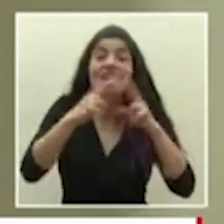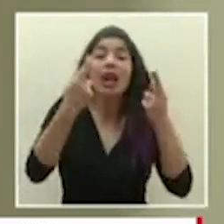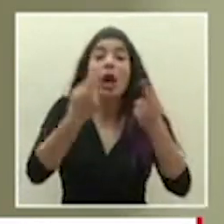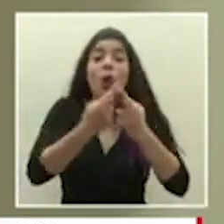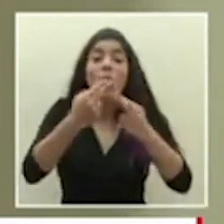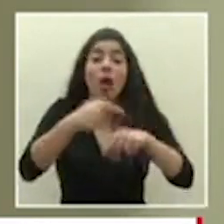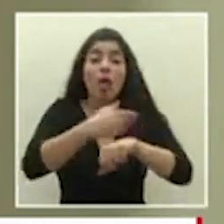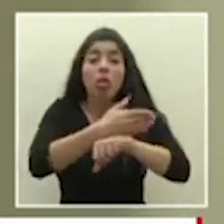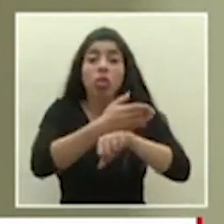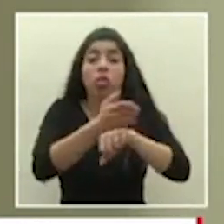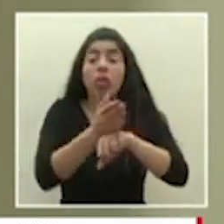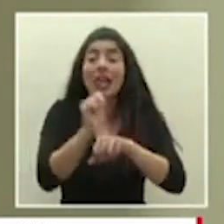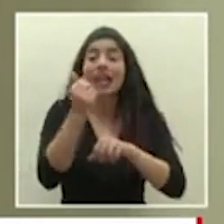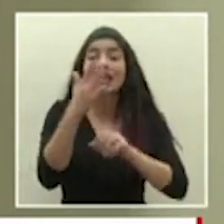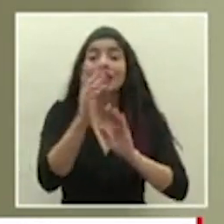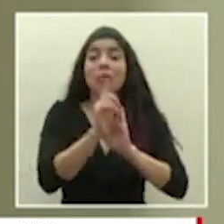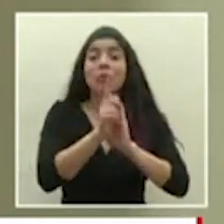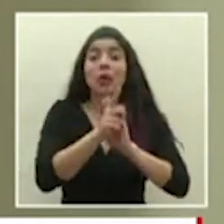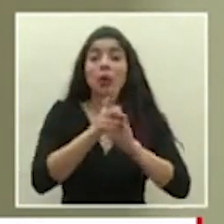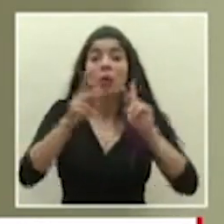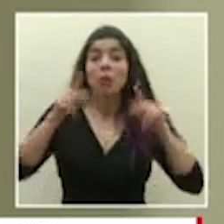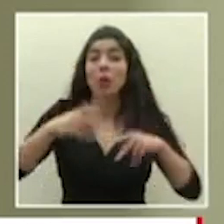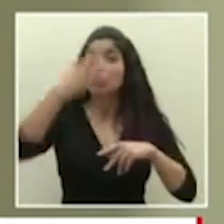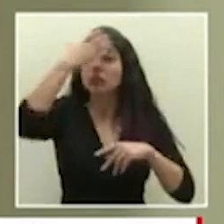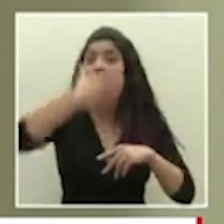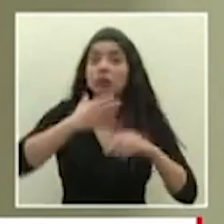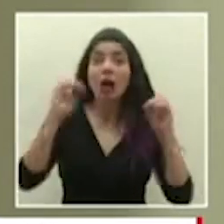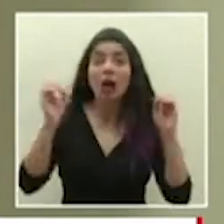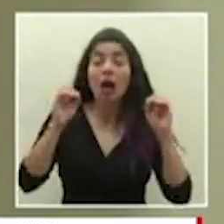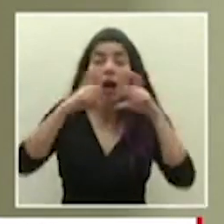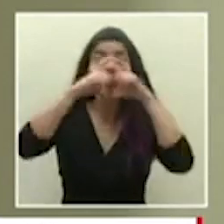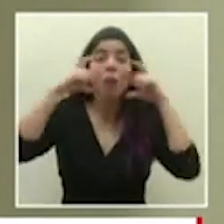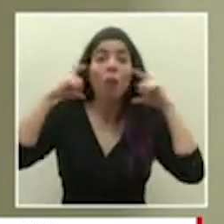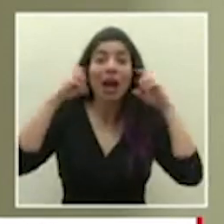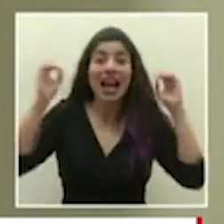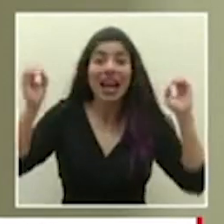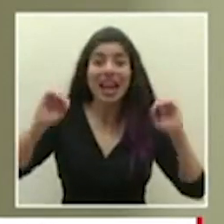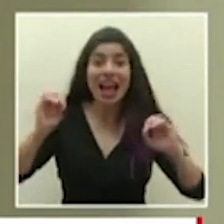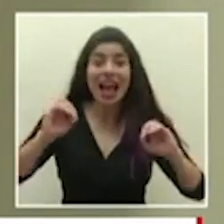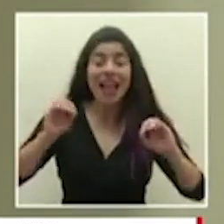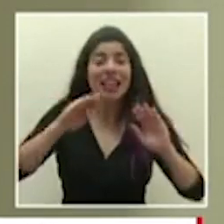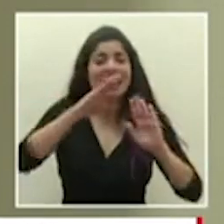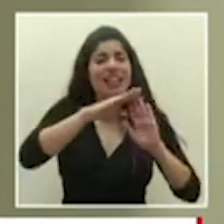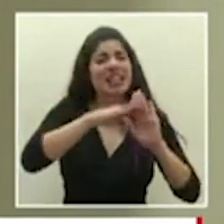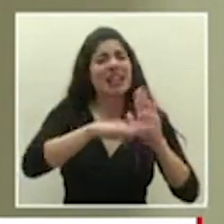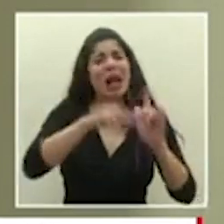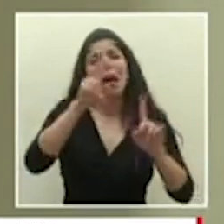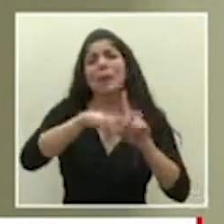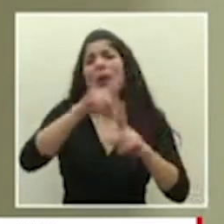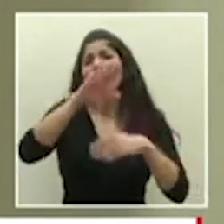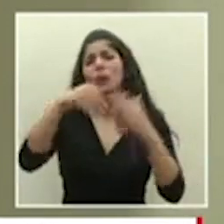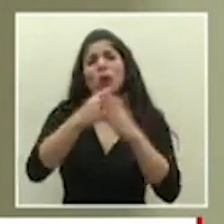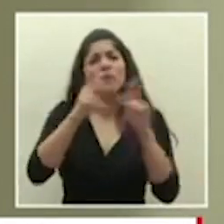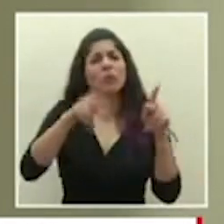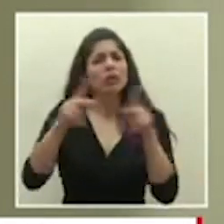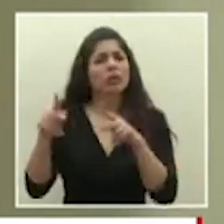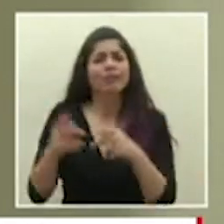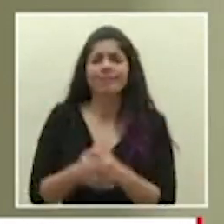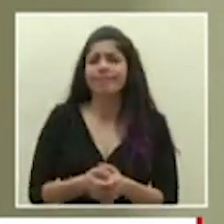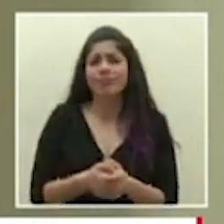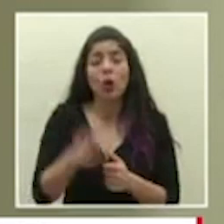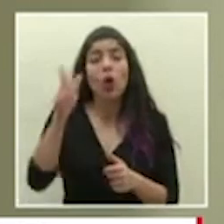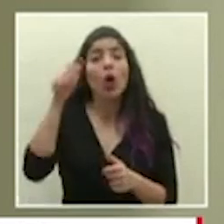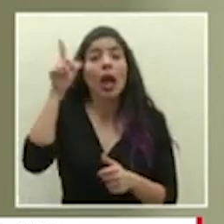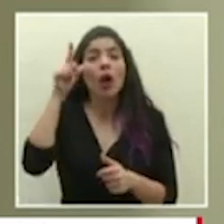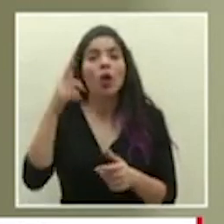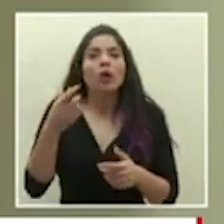de 15 minutos en donde la gente no se está poniendo las caretas o las cubrebocas en realidad todo eso aplica para cualquier ciudadano obviamente entre